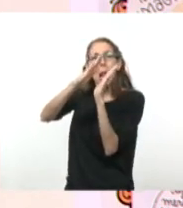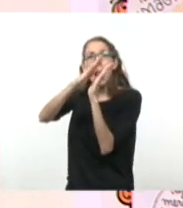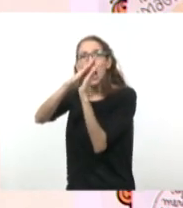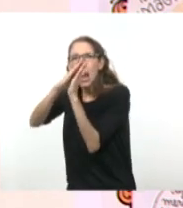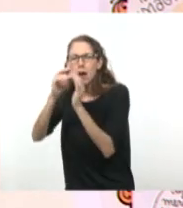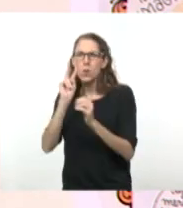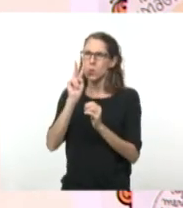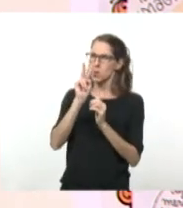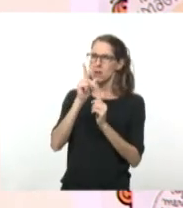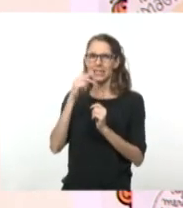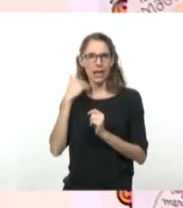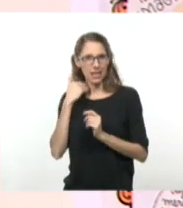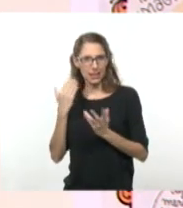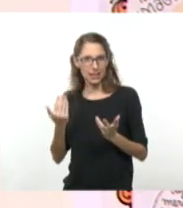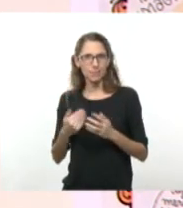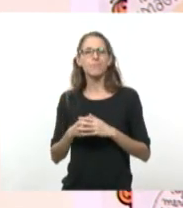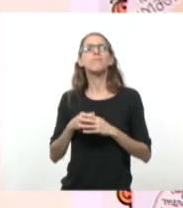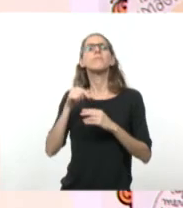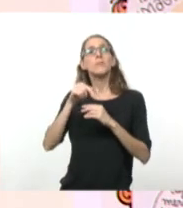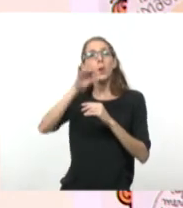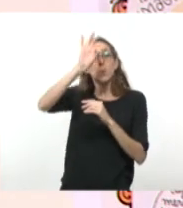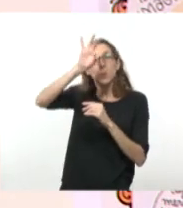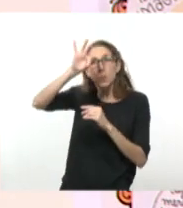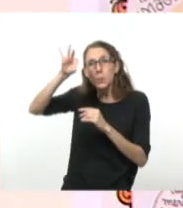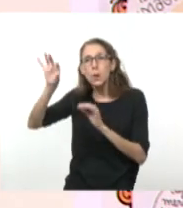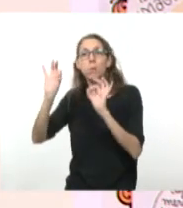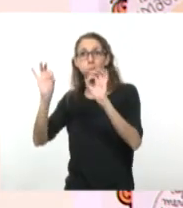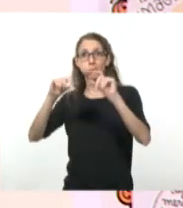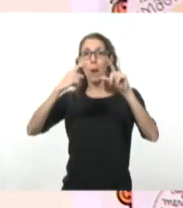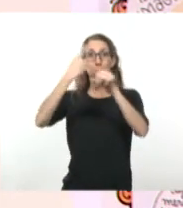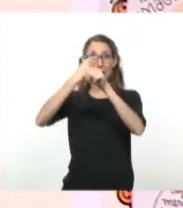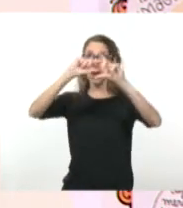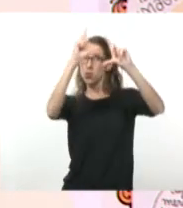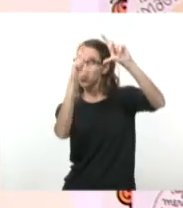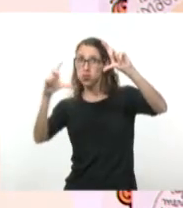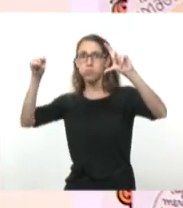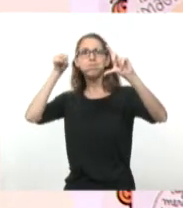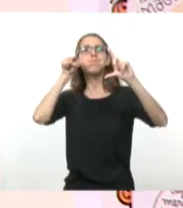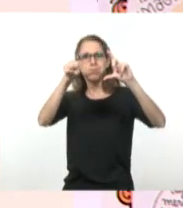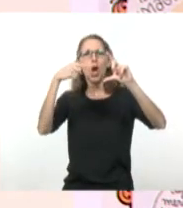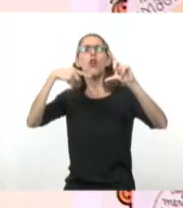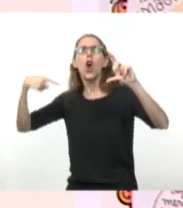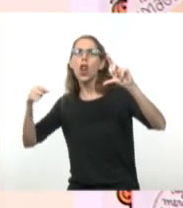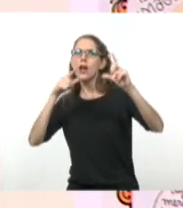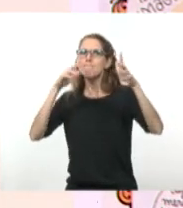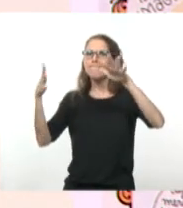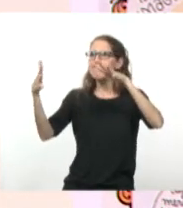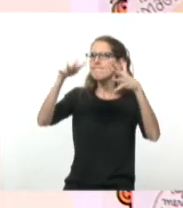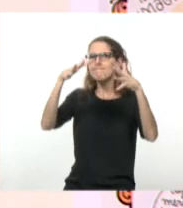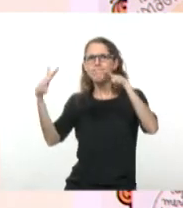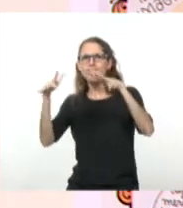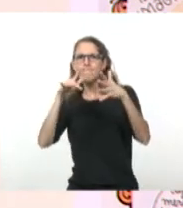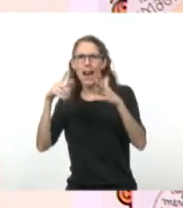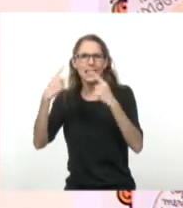Y tenemos colores en este cuadro, colores muy parecidos, como de la misma zona.